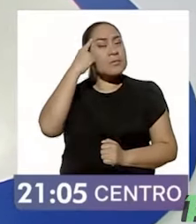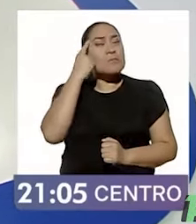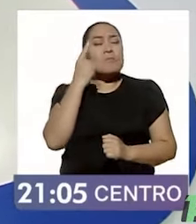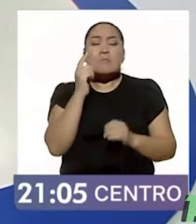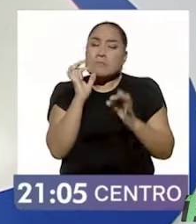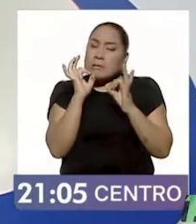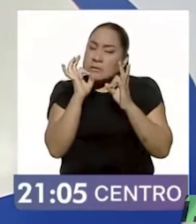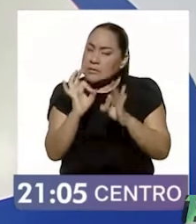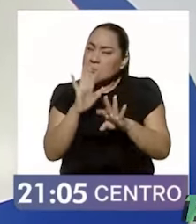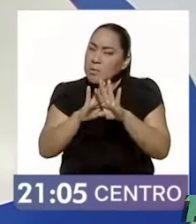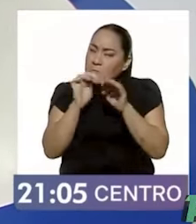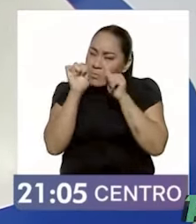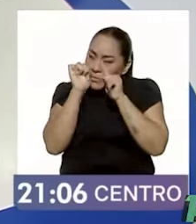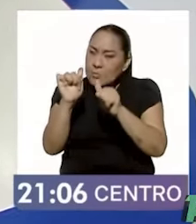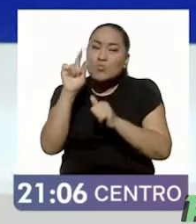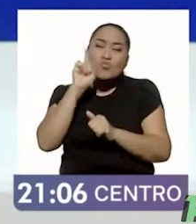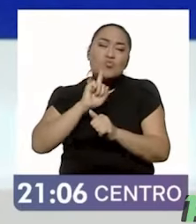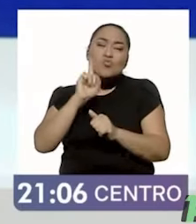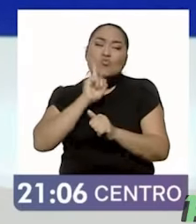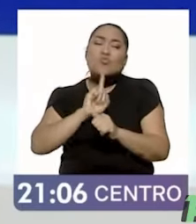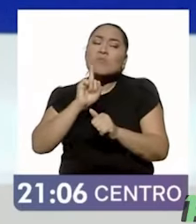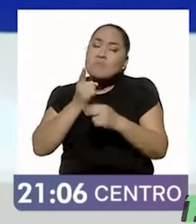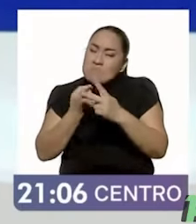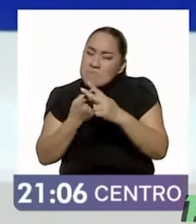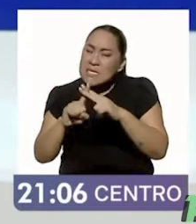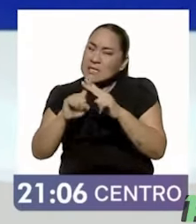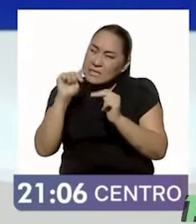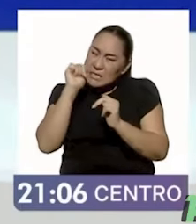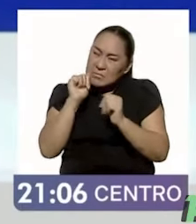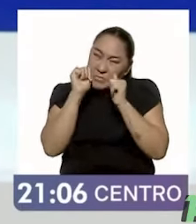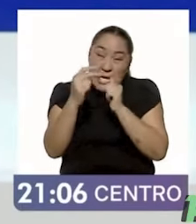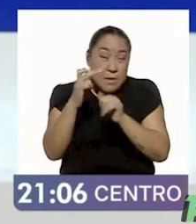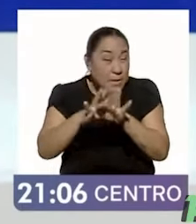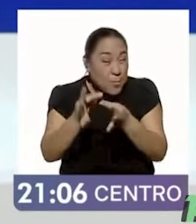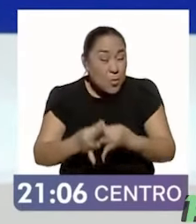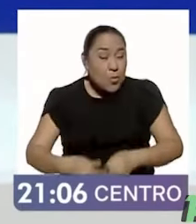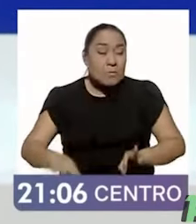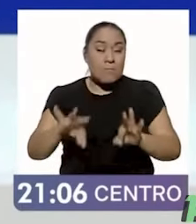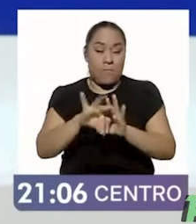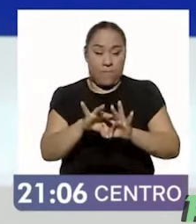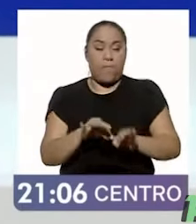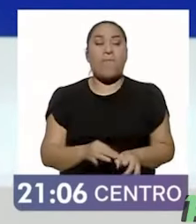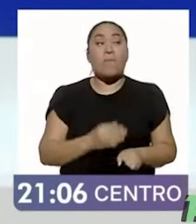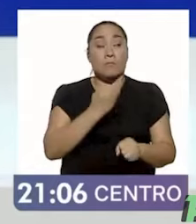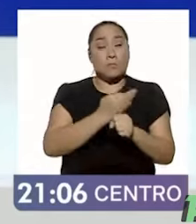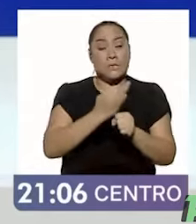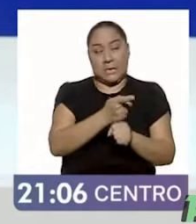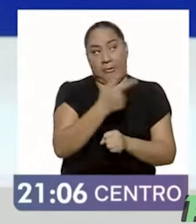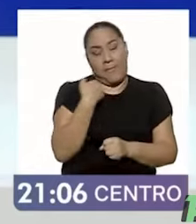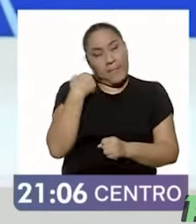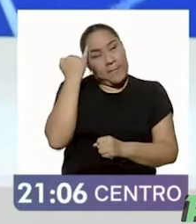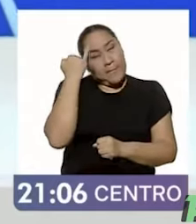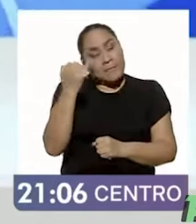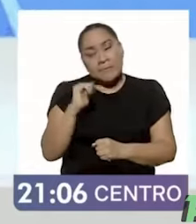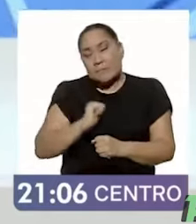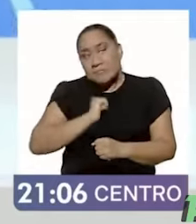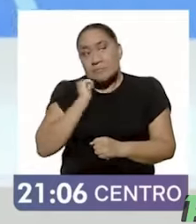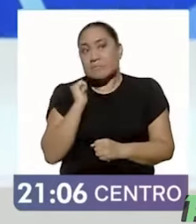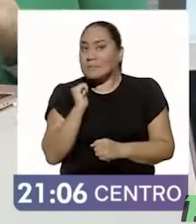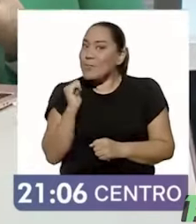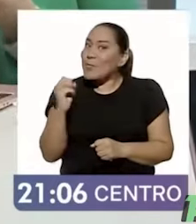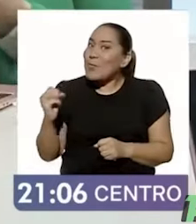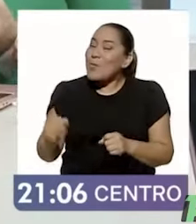Sí. Entonces, tiene mucho sentido, y creo que además es una oportunidad enorme porque